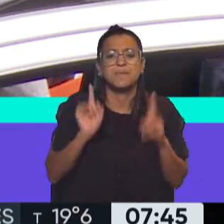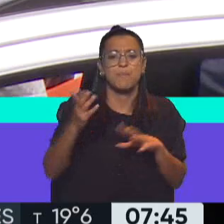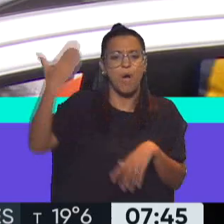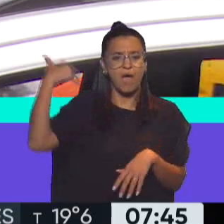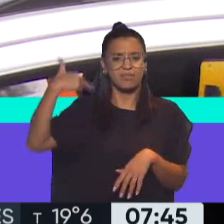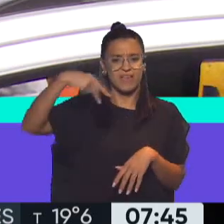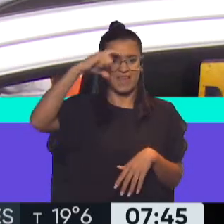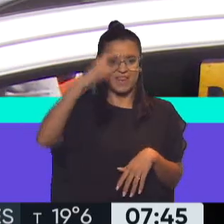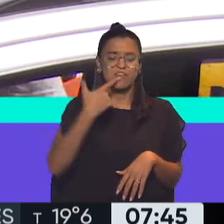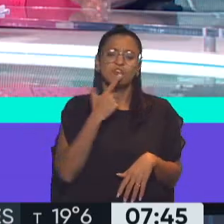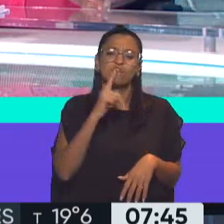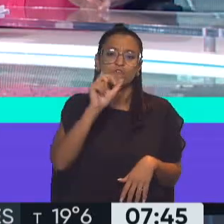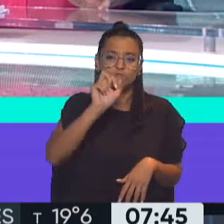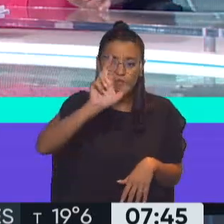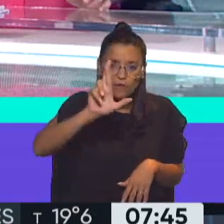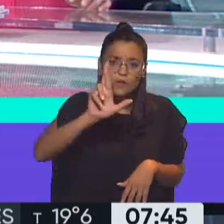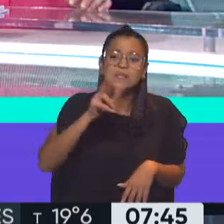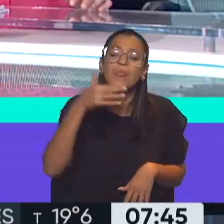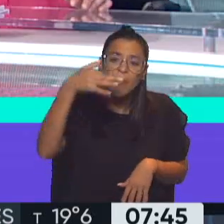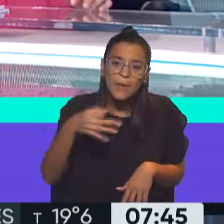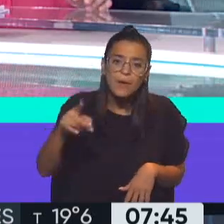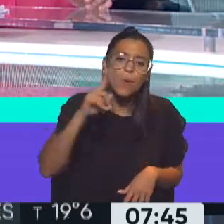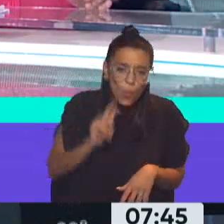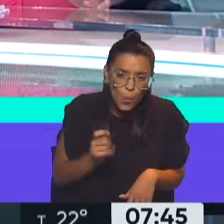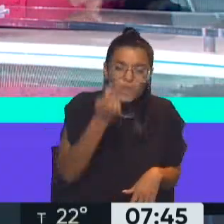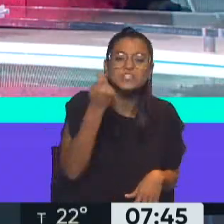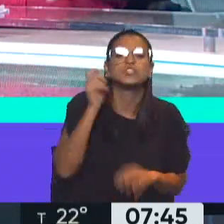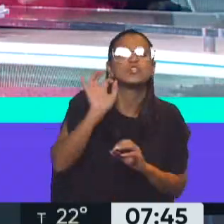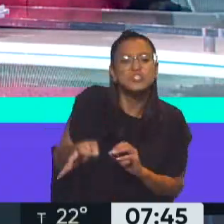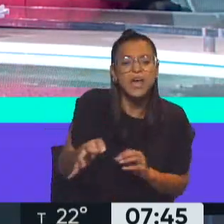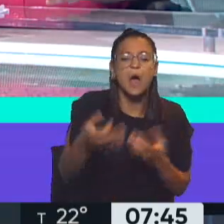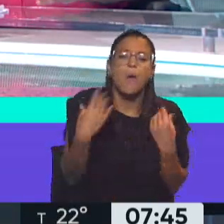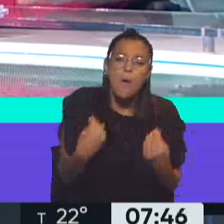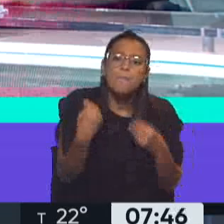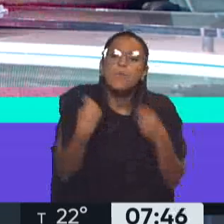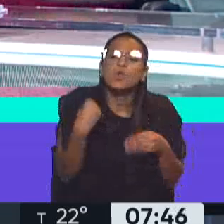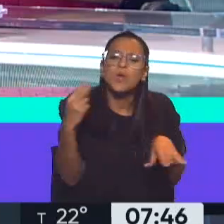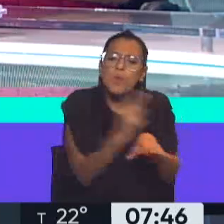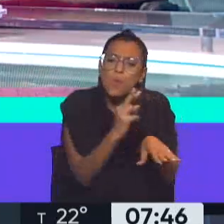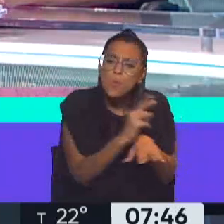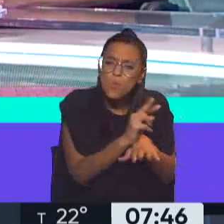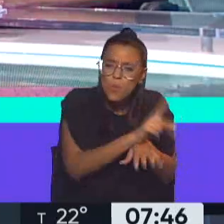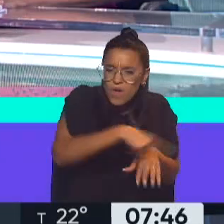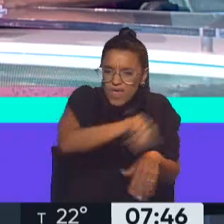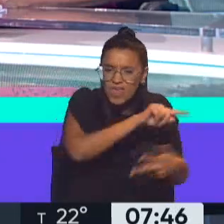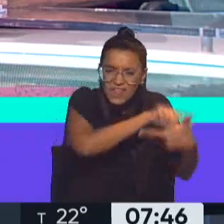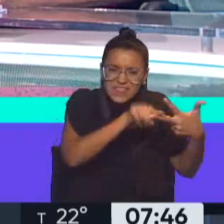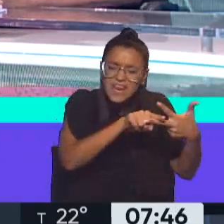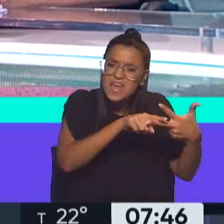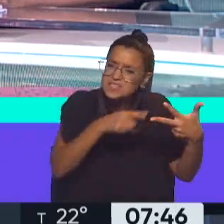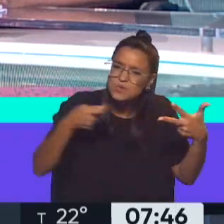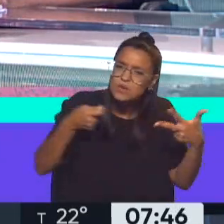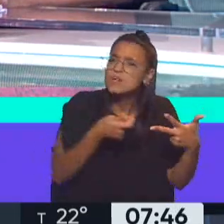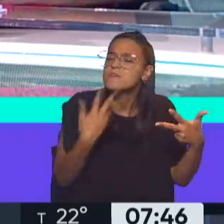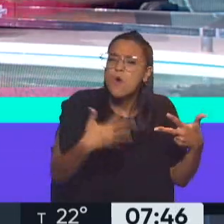recién Néstor Espósito. Si realmente es el juicio oral el que determine por qué se pretendía proteger con tanto ahínco a estos tres